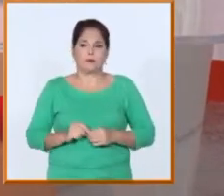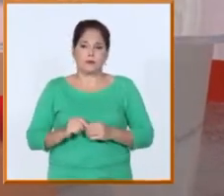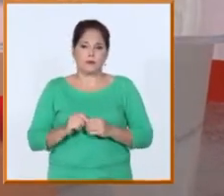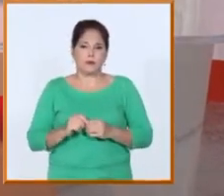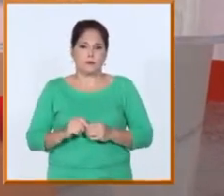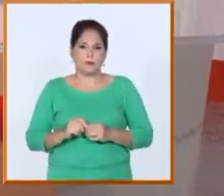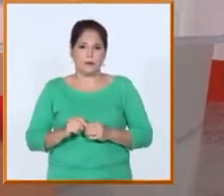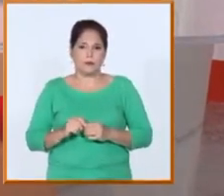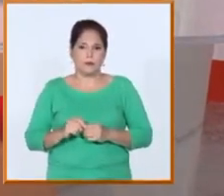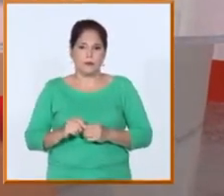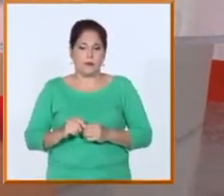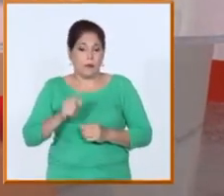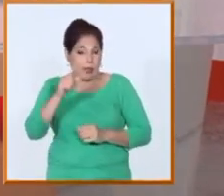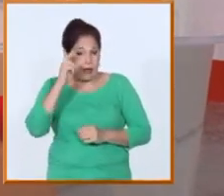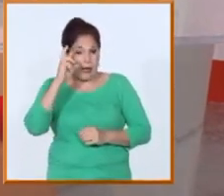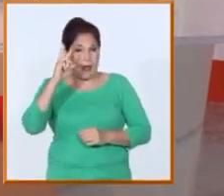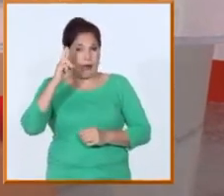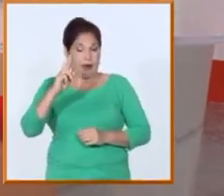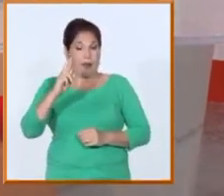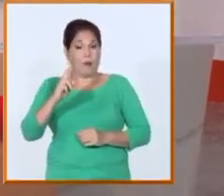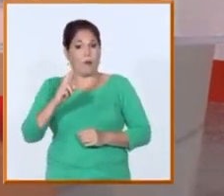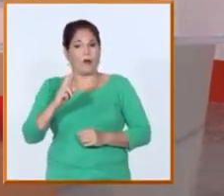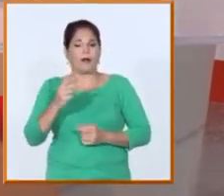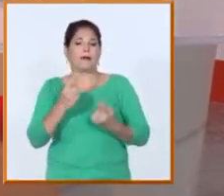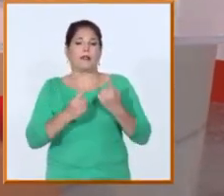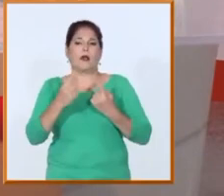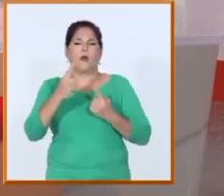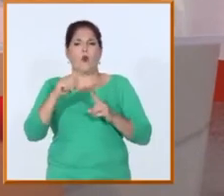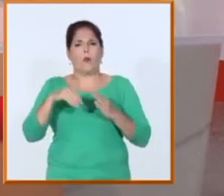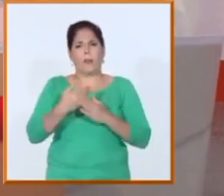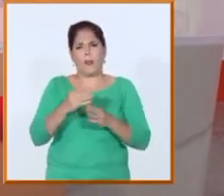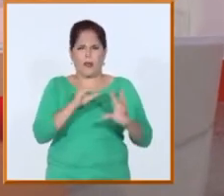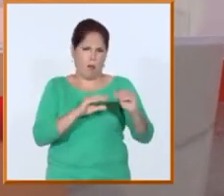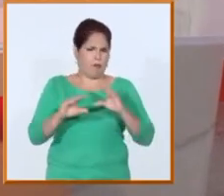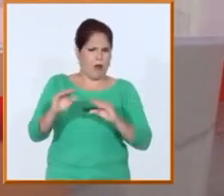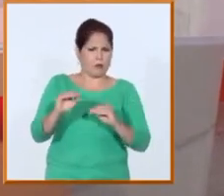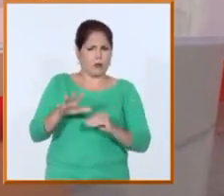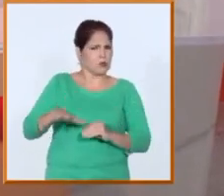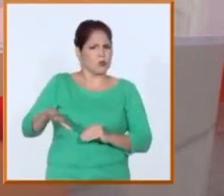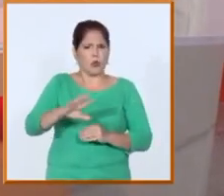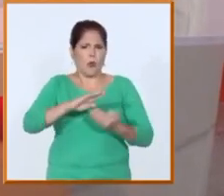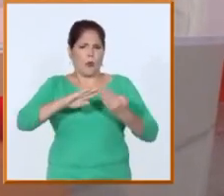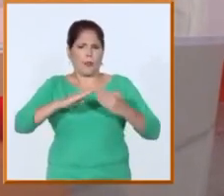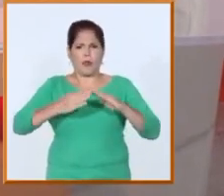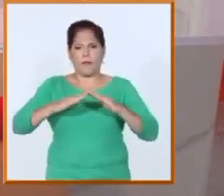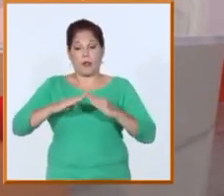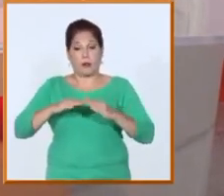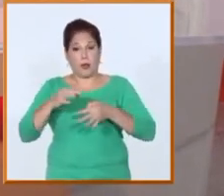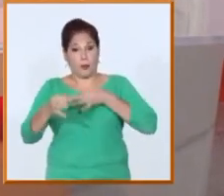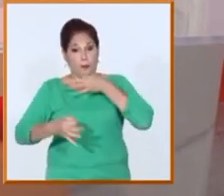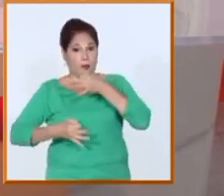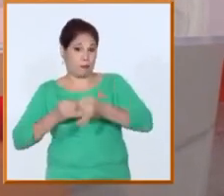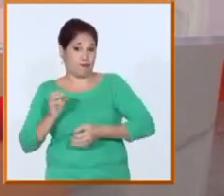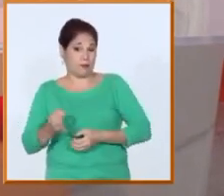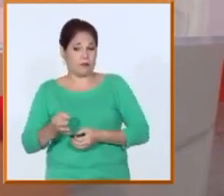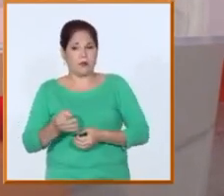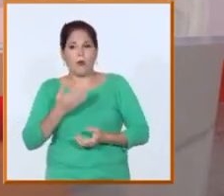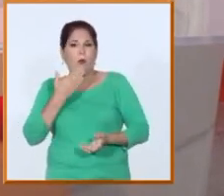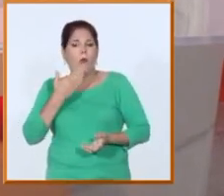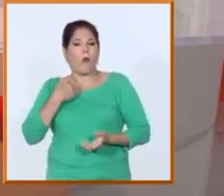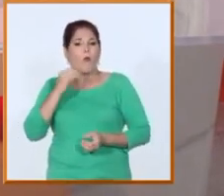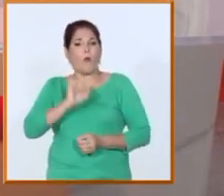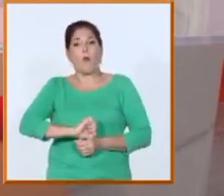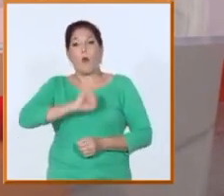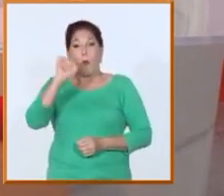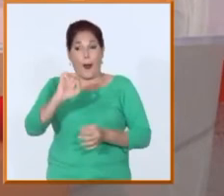recuerdo que una disquisición un día hablando amistosamente estábamos todos debatiendo y hablábamos bueno, cómo lograr que